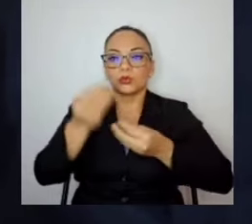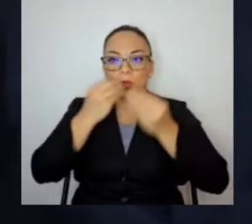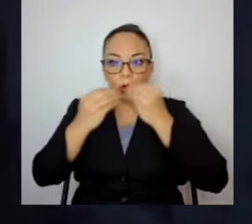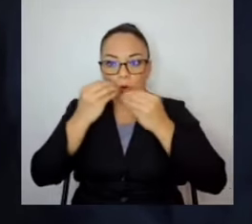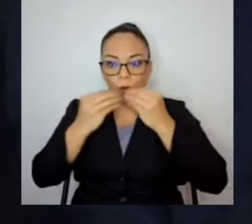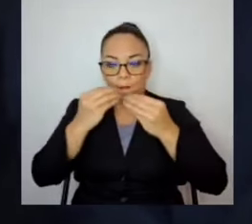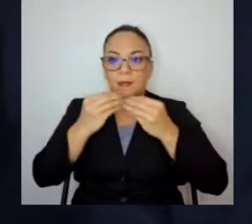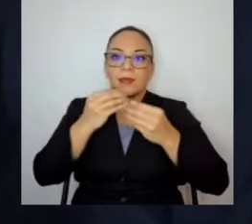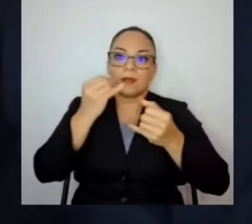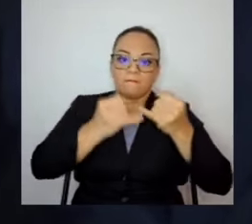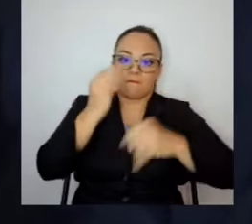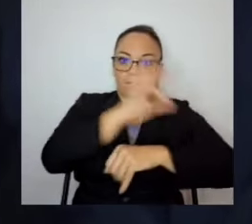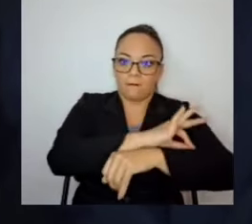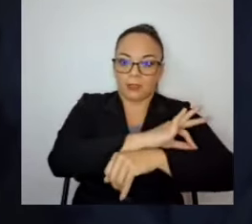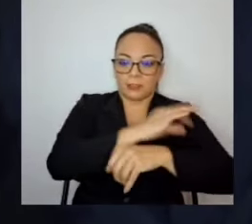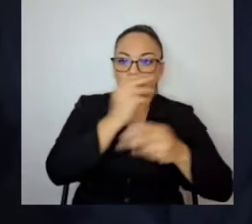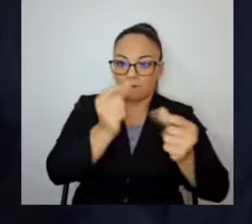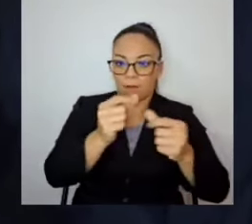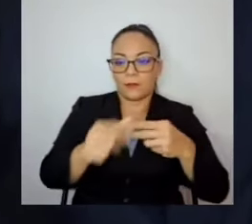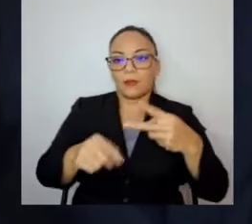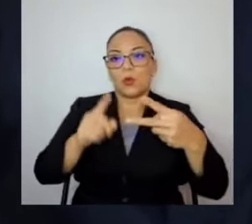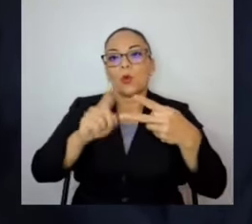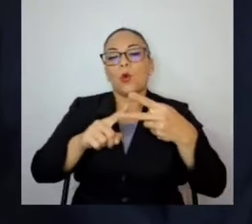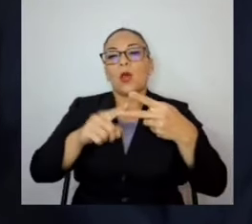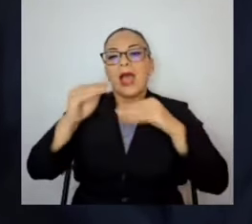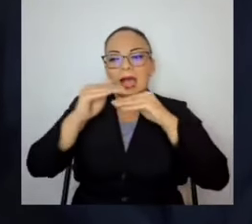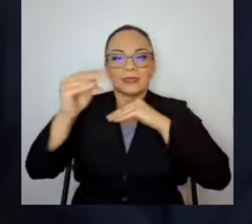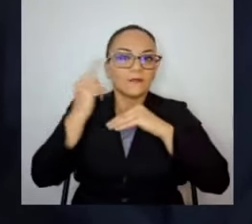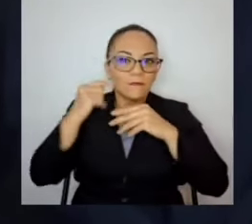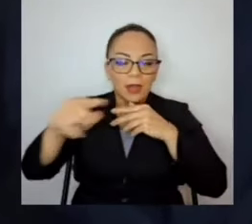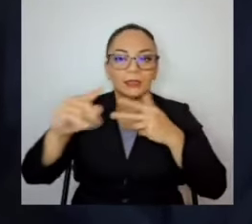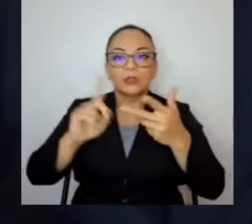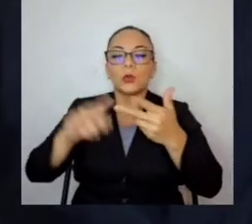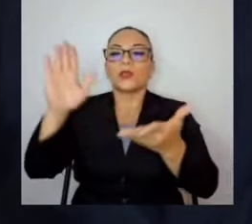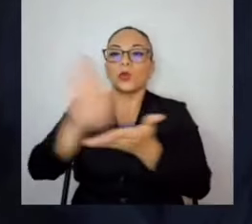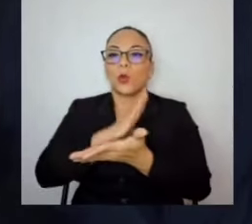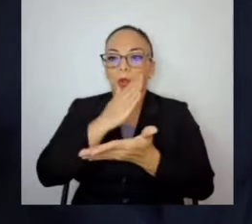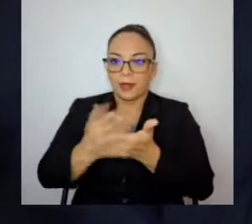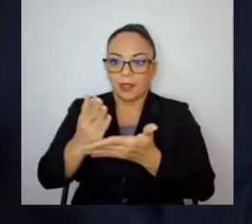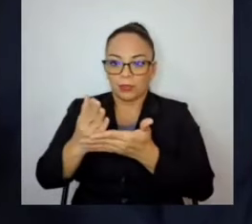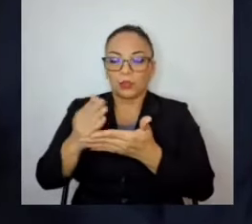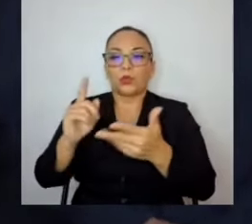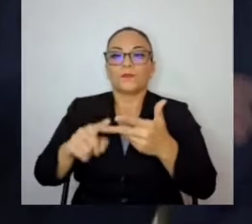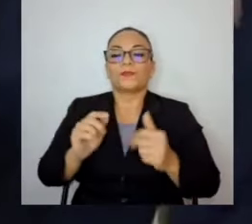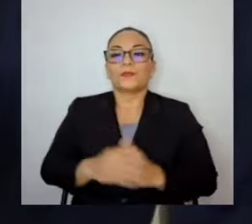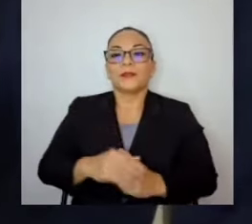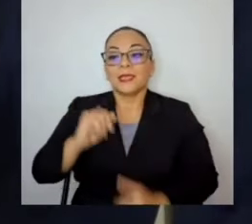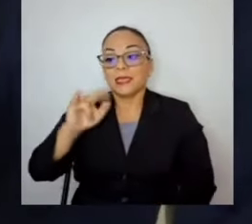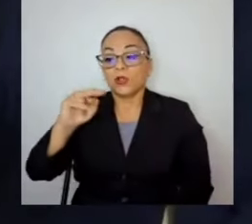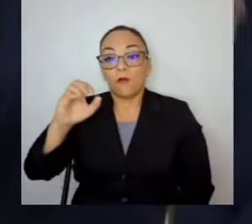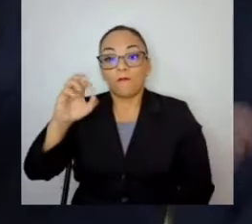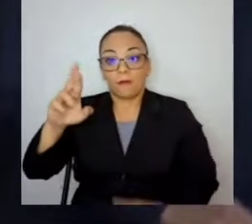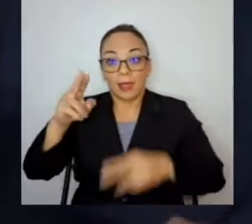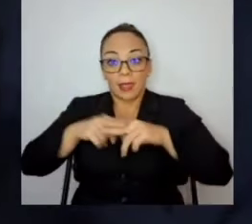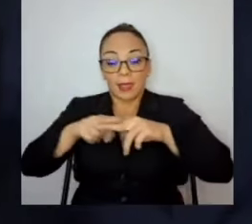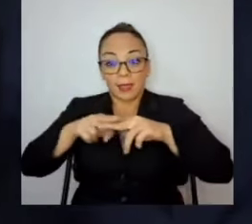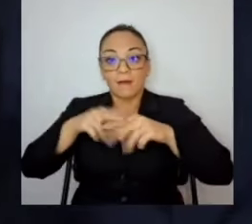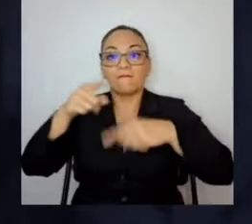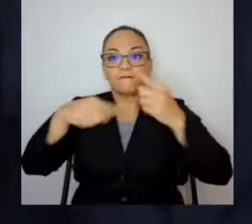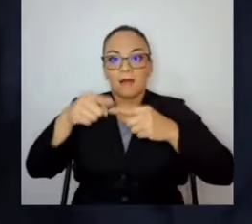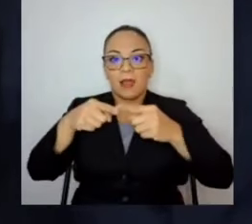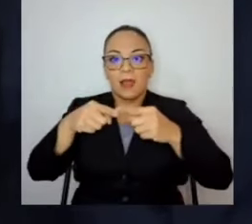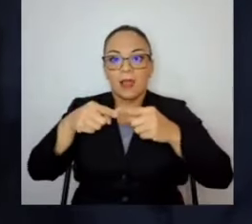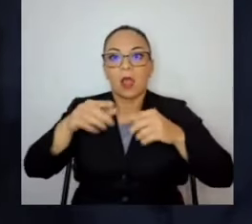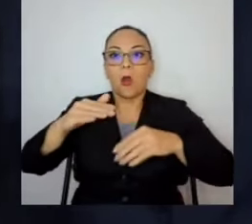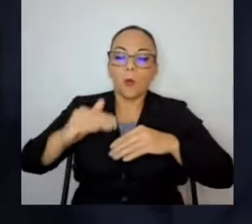asfalto y concreto fresco. El Incofer aumentará la capacidad de pasajeros en el